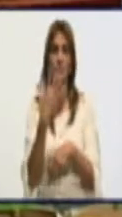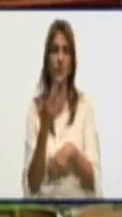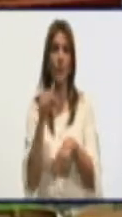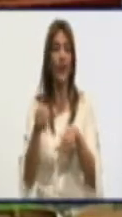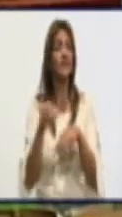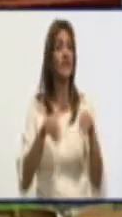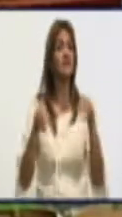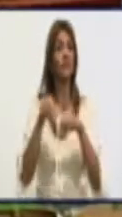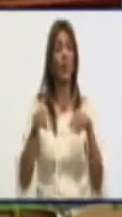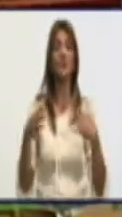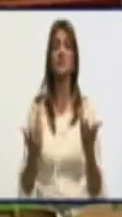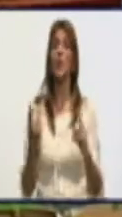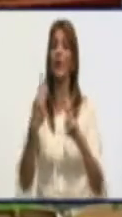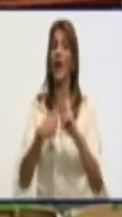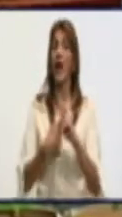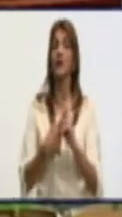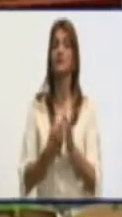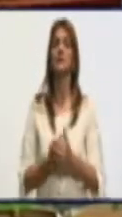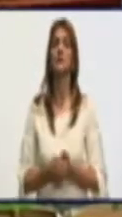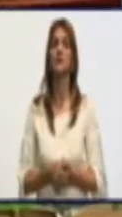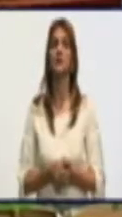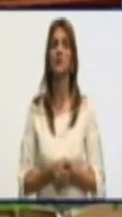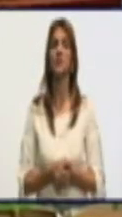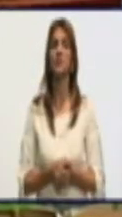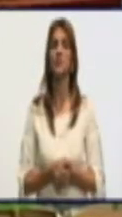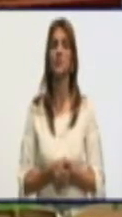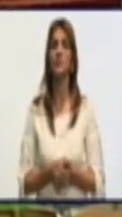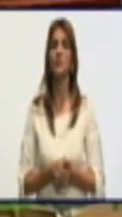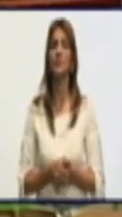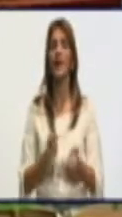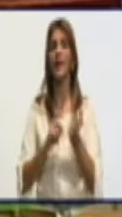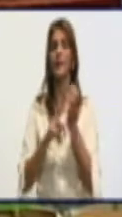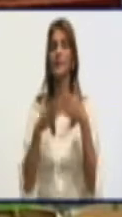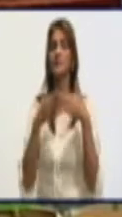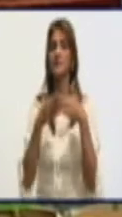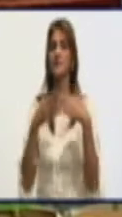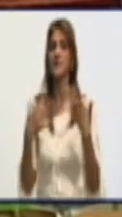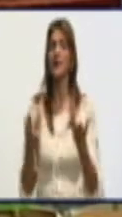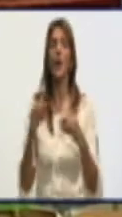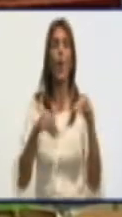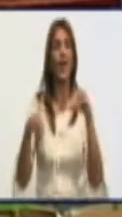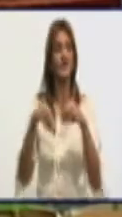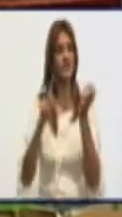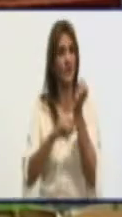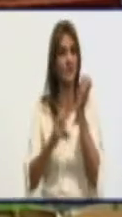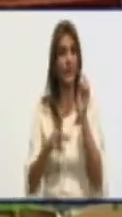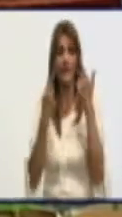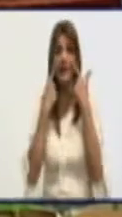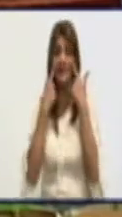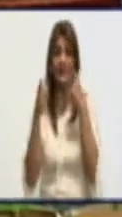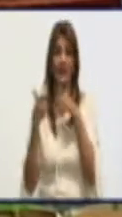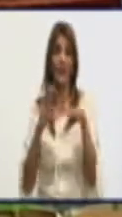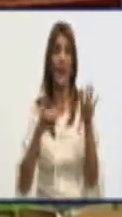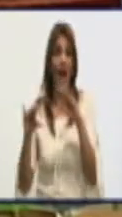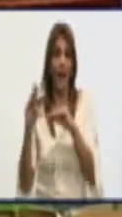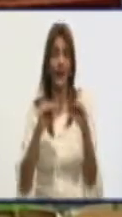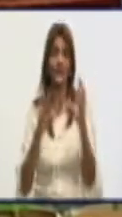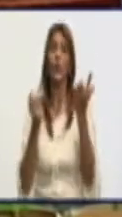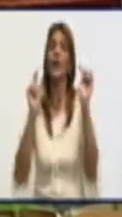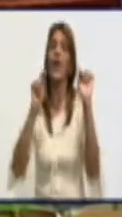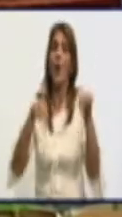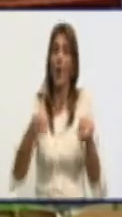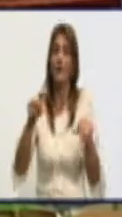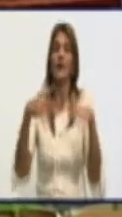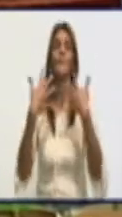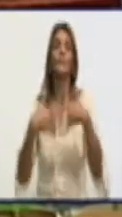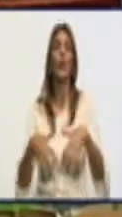con la escasez de harina, con la situación energética. Fíjese que estamos hablando de que hoy ellos están